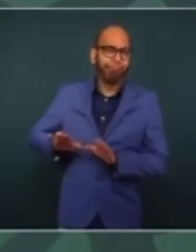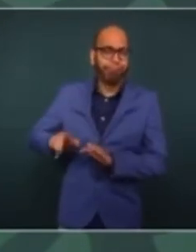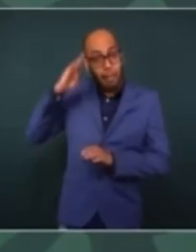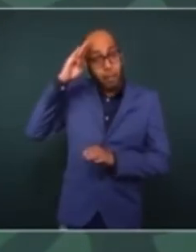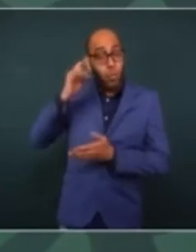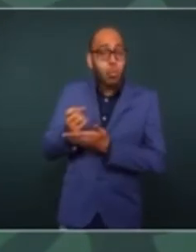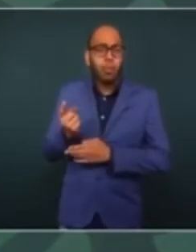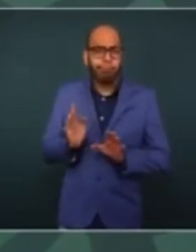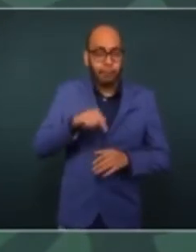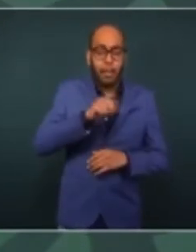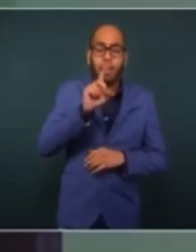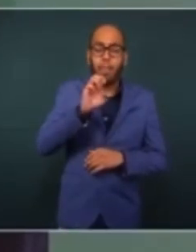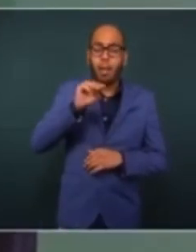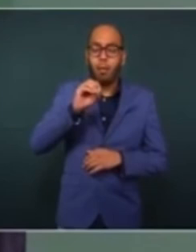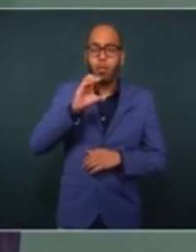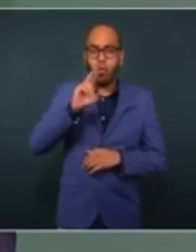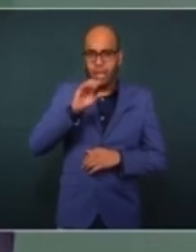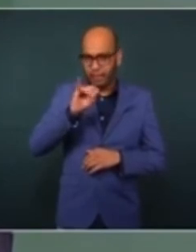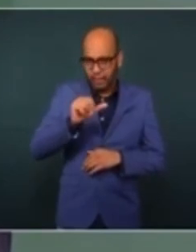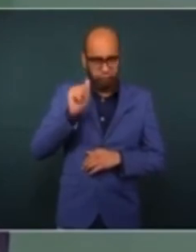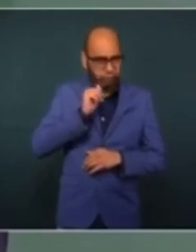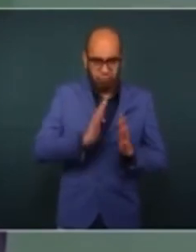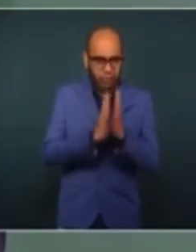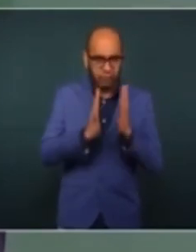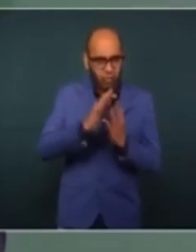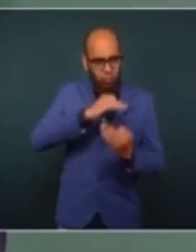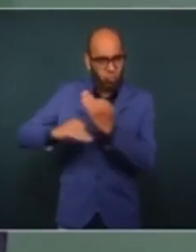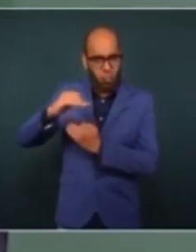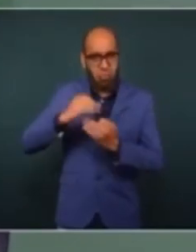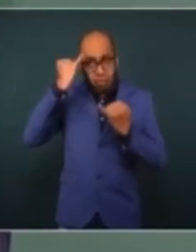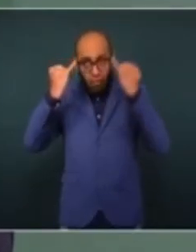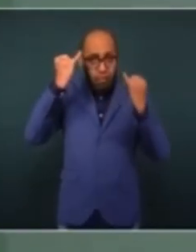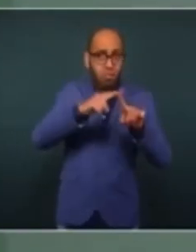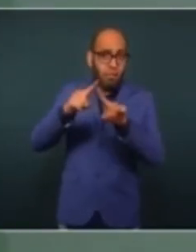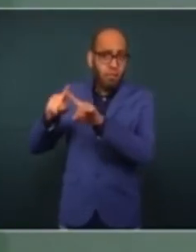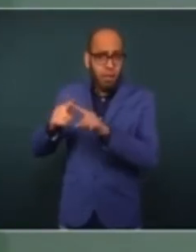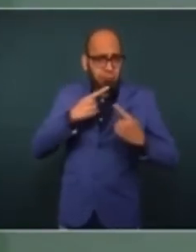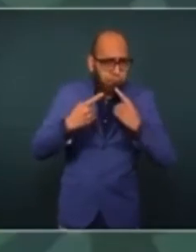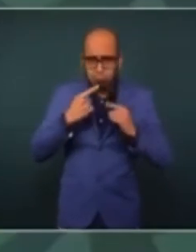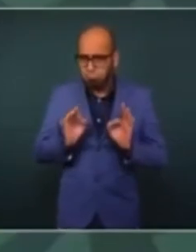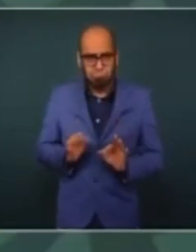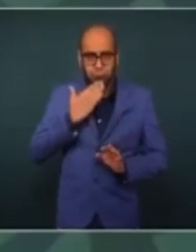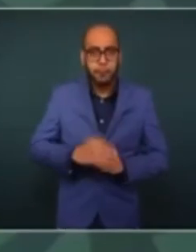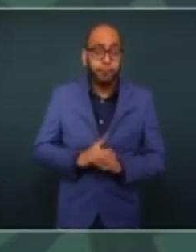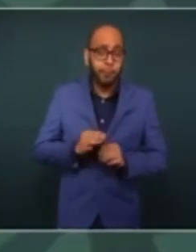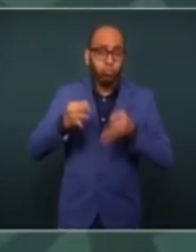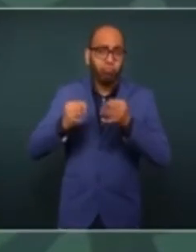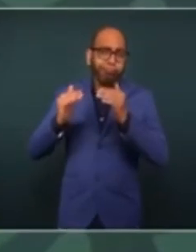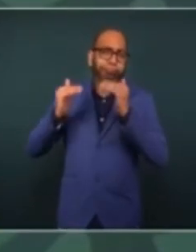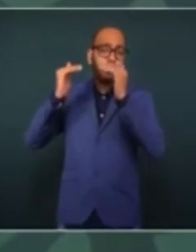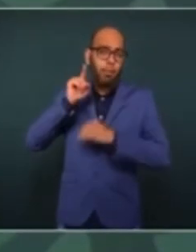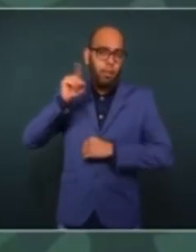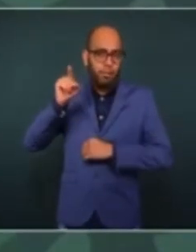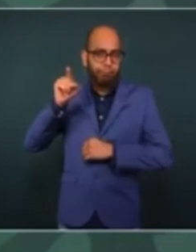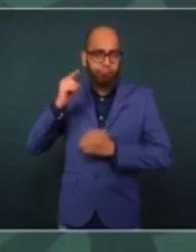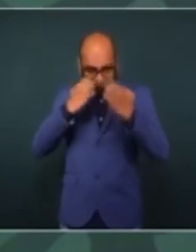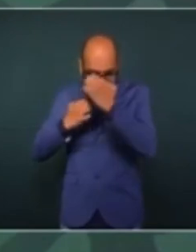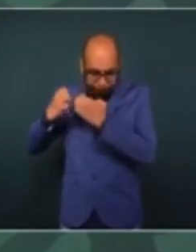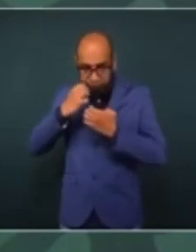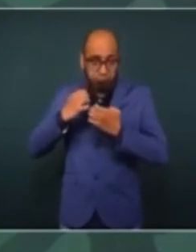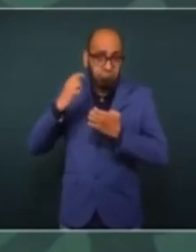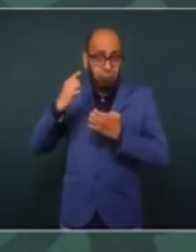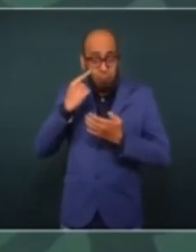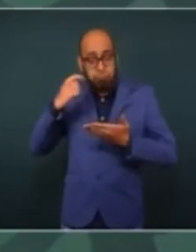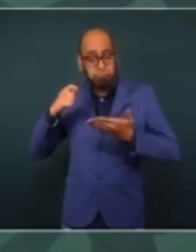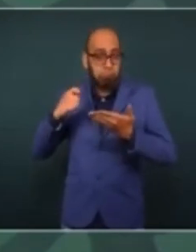la democracia hay pluralidad y se tiene que garantizar el derecho a disentir. Y va a ser el Poder Judicial el que va a resolver. Desde luego, nosotros vamos a defender